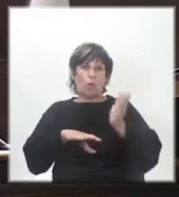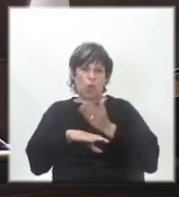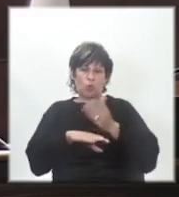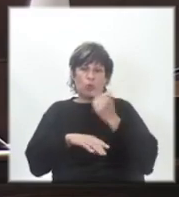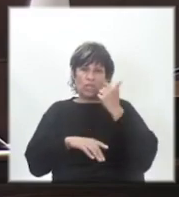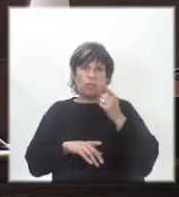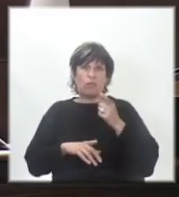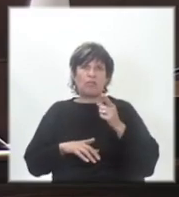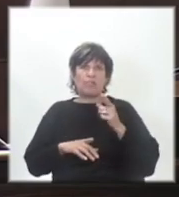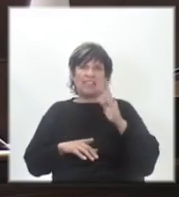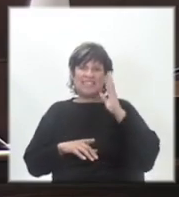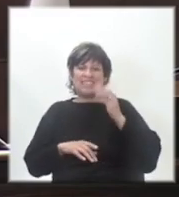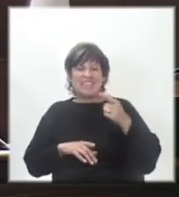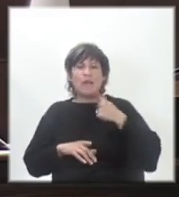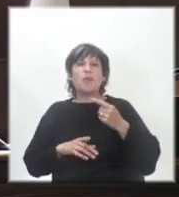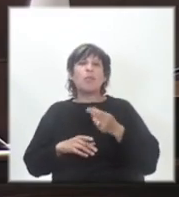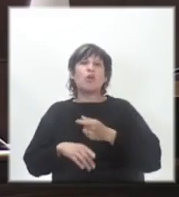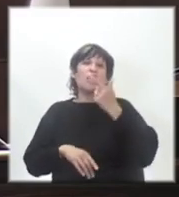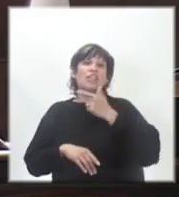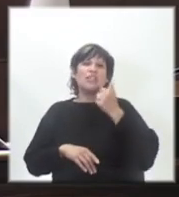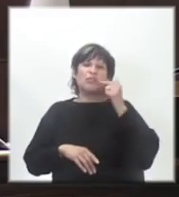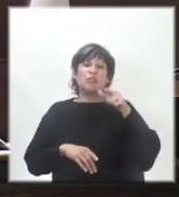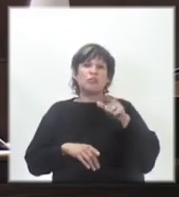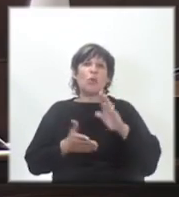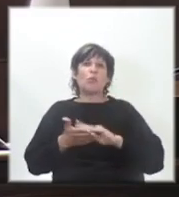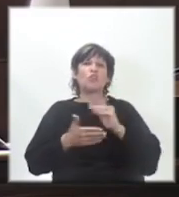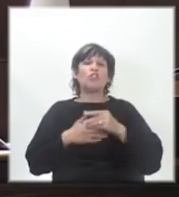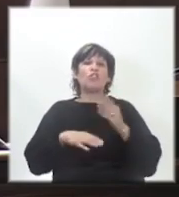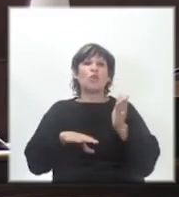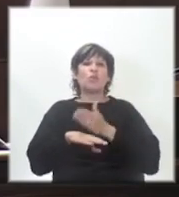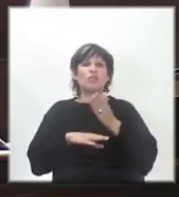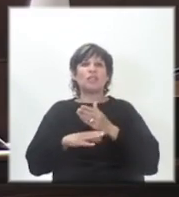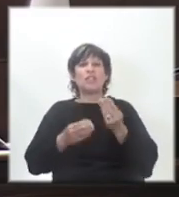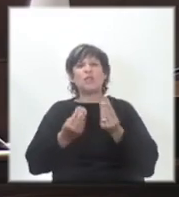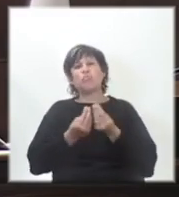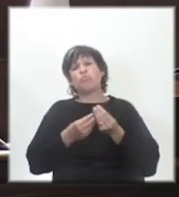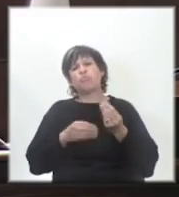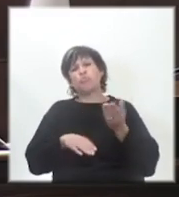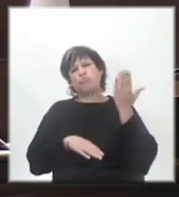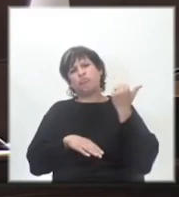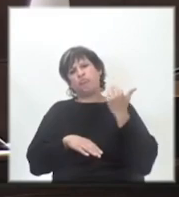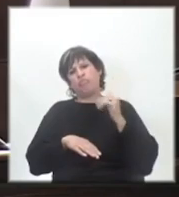¿Saben por qué nos reíamos de los proyectos productivos? Porque esos proyectos productivos están desde hace mucho tiempo.